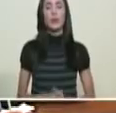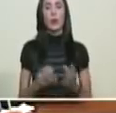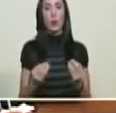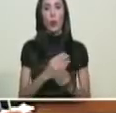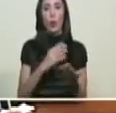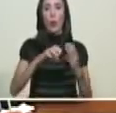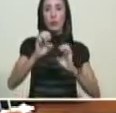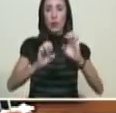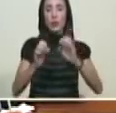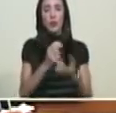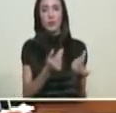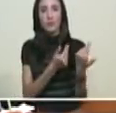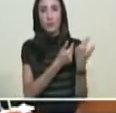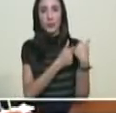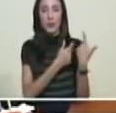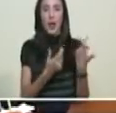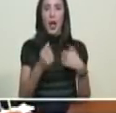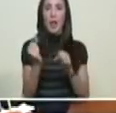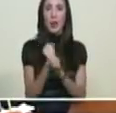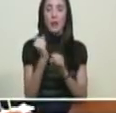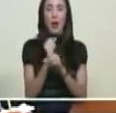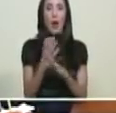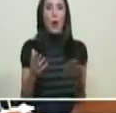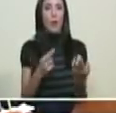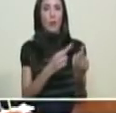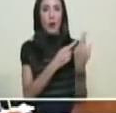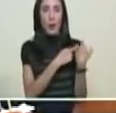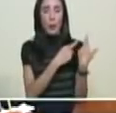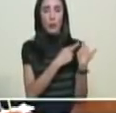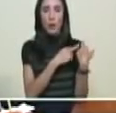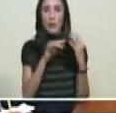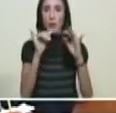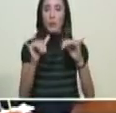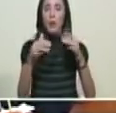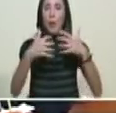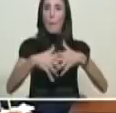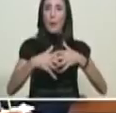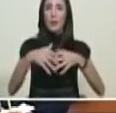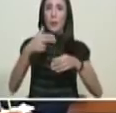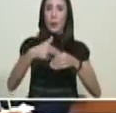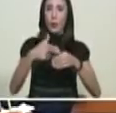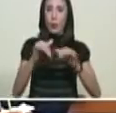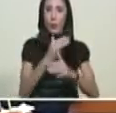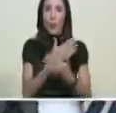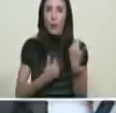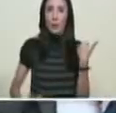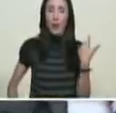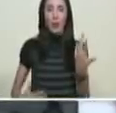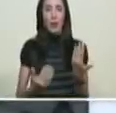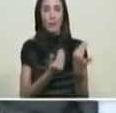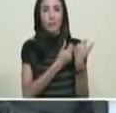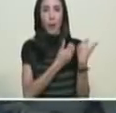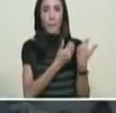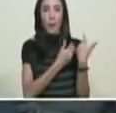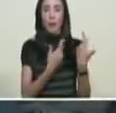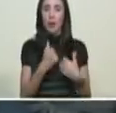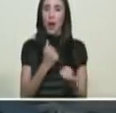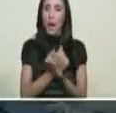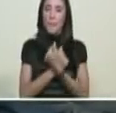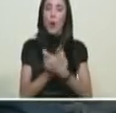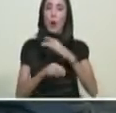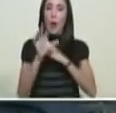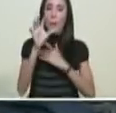una gerencia proactiva, con una gerencia comprometida, con una gerencia patriótica,